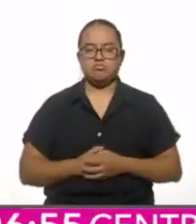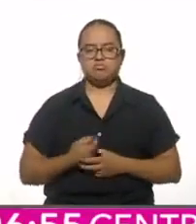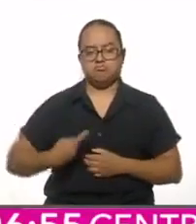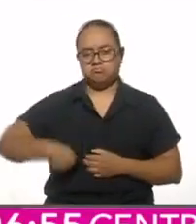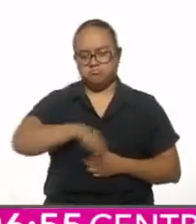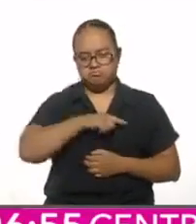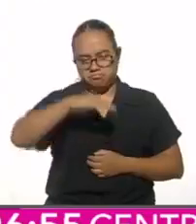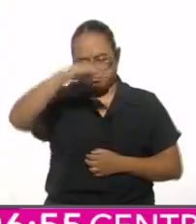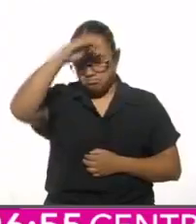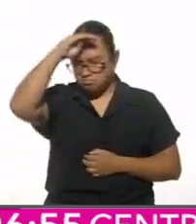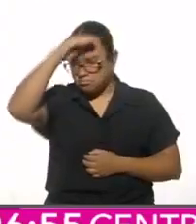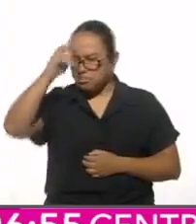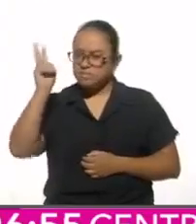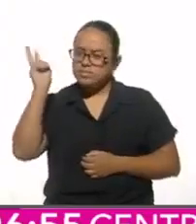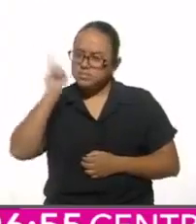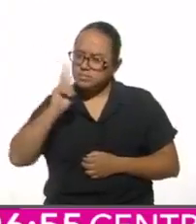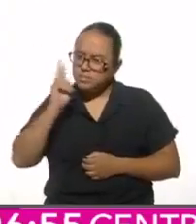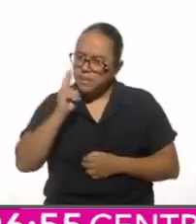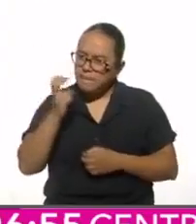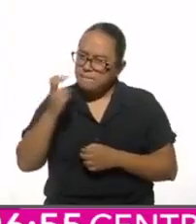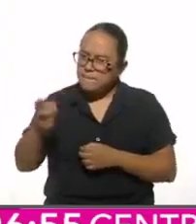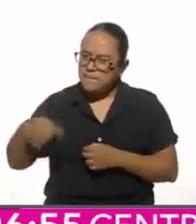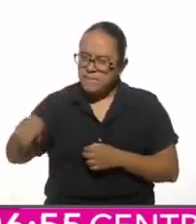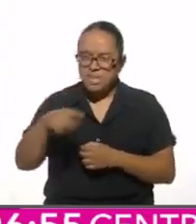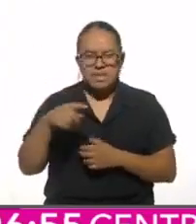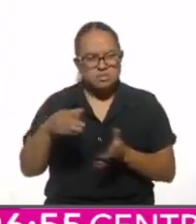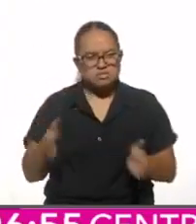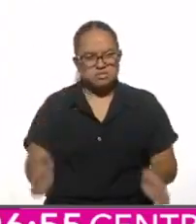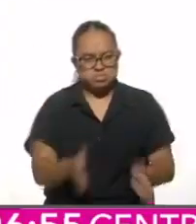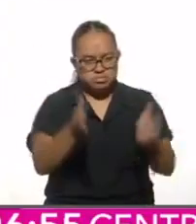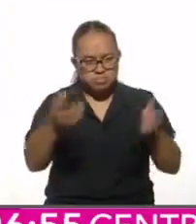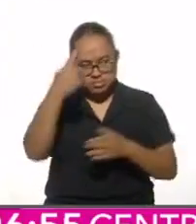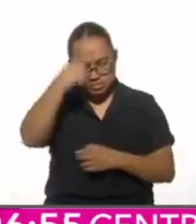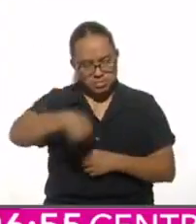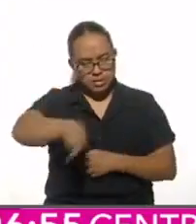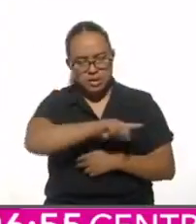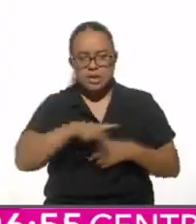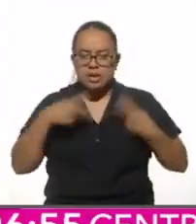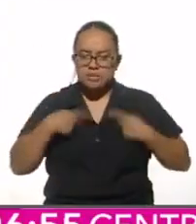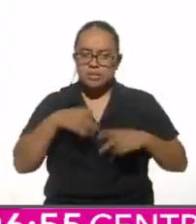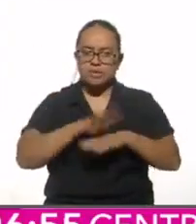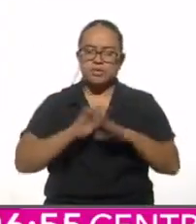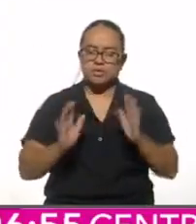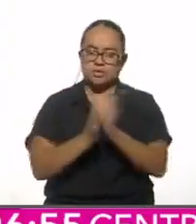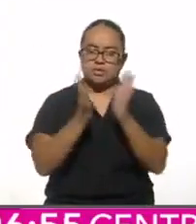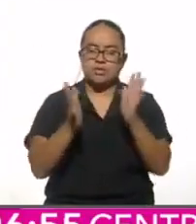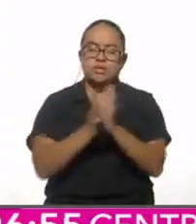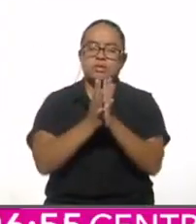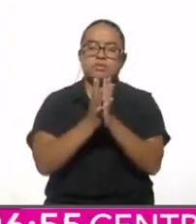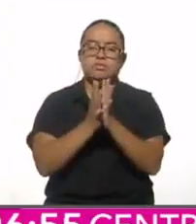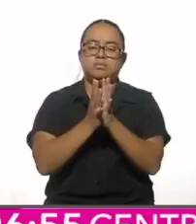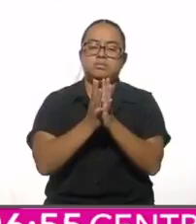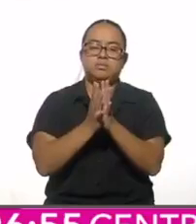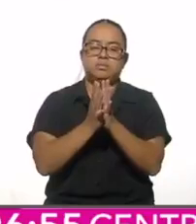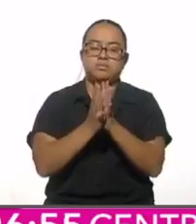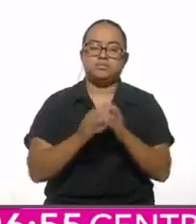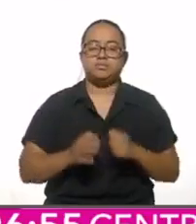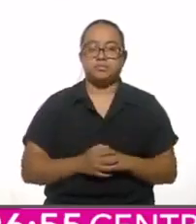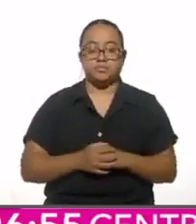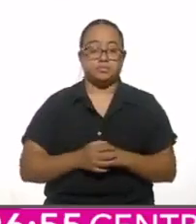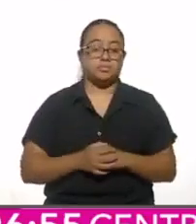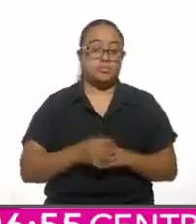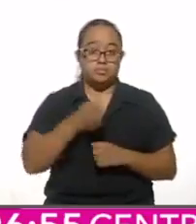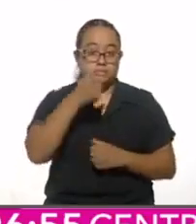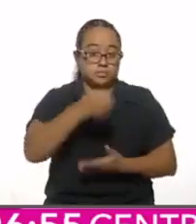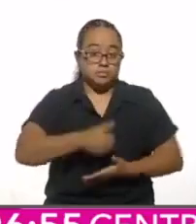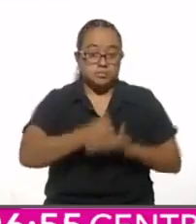diferentes dispositivos que incitaran, que provocaran a las personas a participar. Y que, de alguna manera,